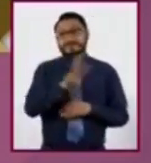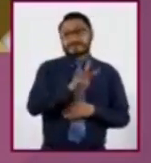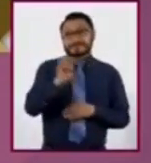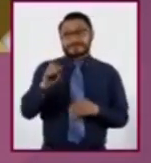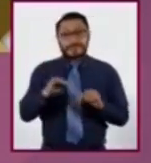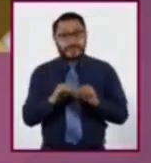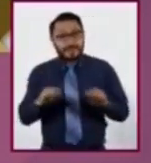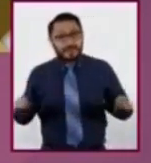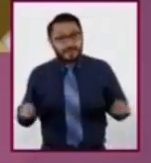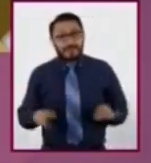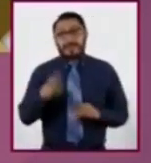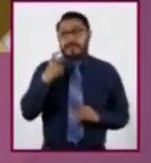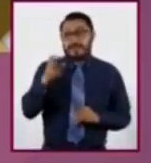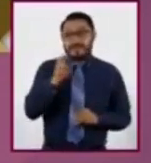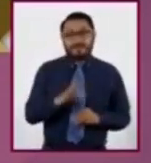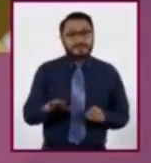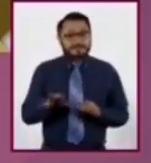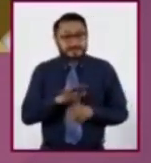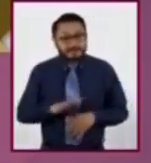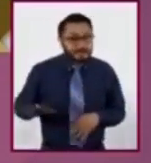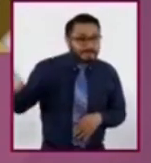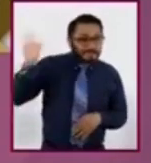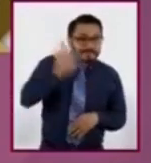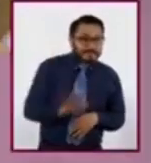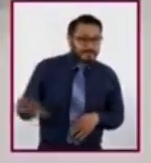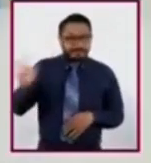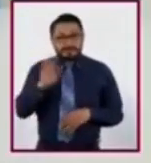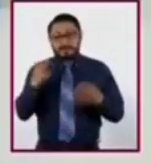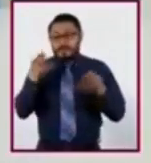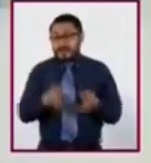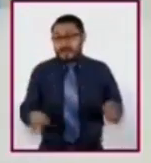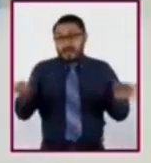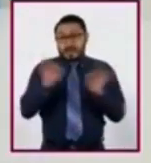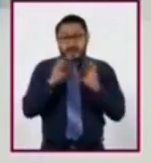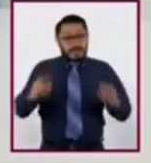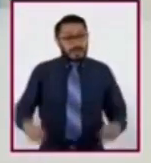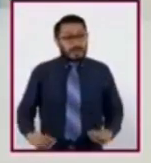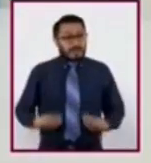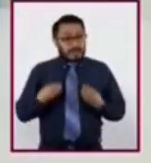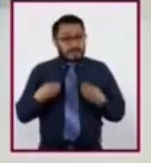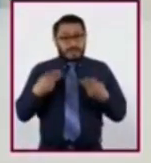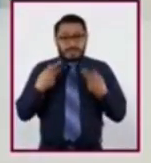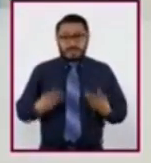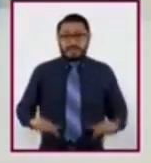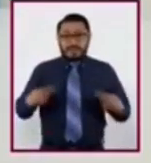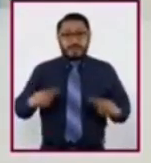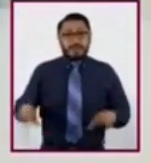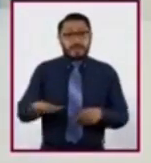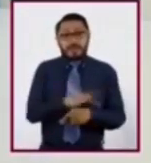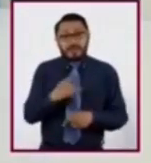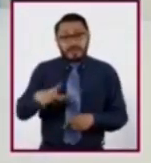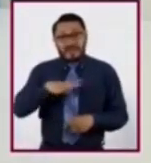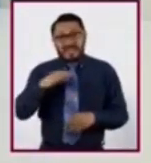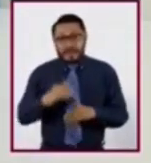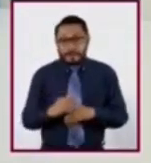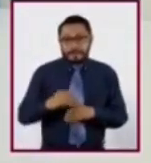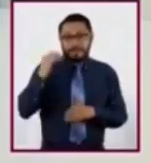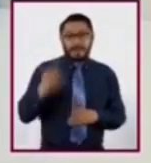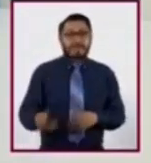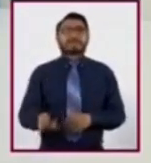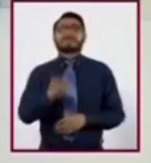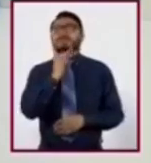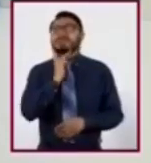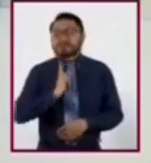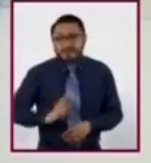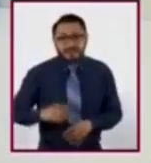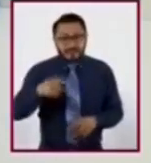Esta plataforma es muy importante para la vida humana, ya que en ella se encuentran la mayoría de las plataformas petroleras